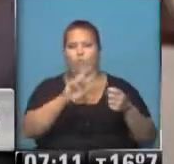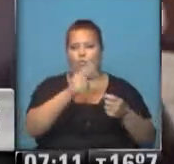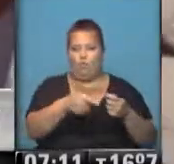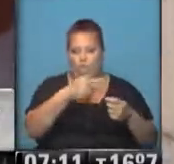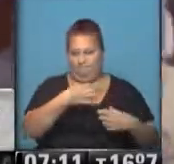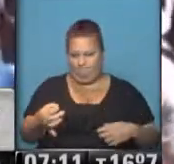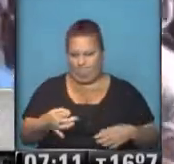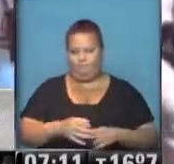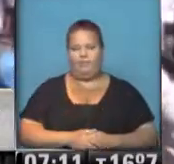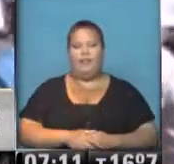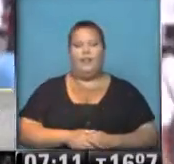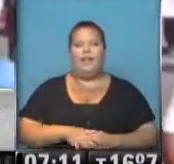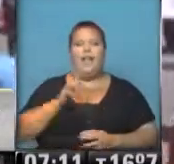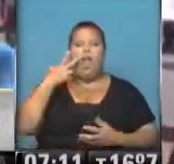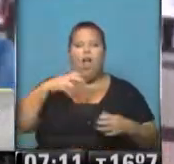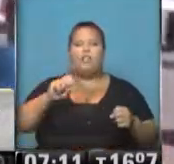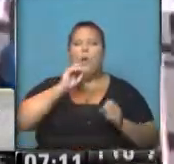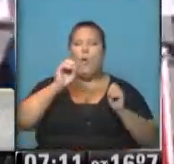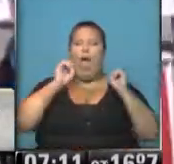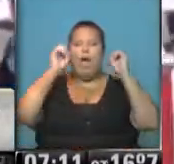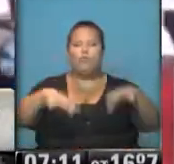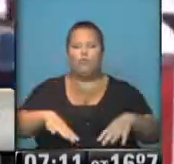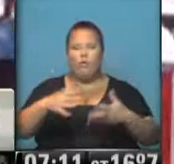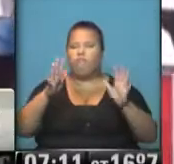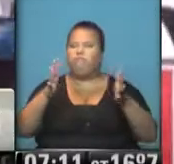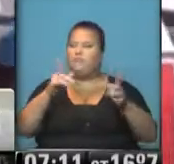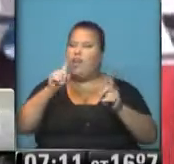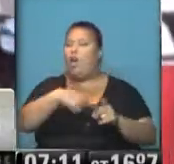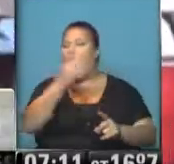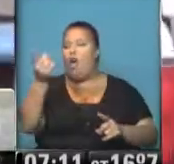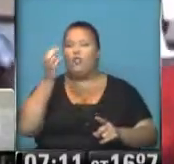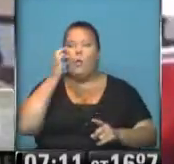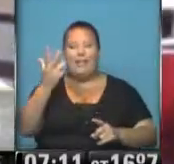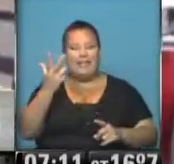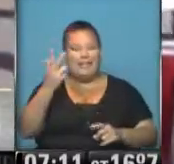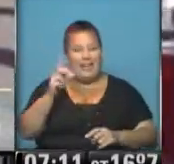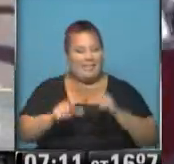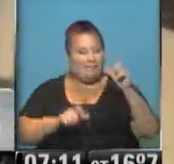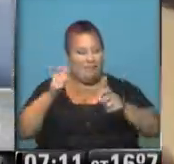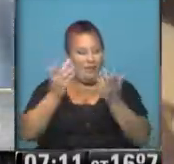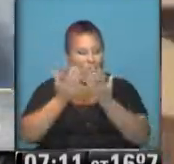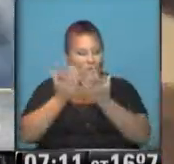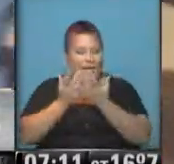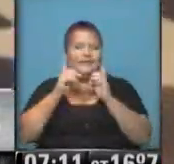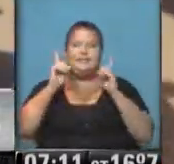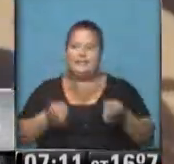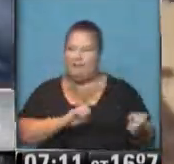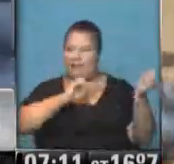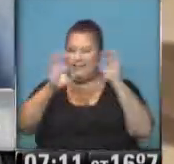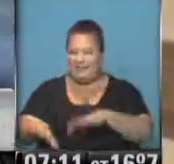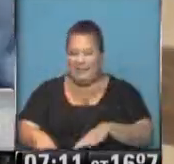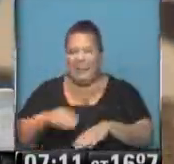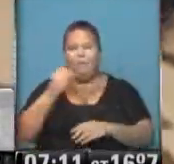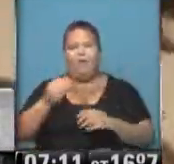Se encontraron en un basurero donde se calcula que también el resto de los 43 estudiantes fueron arrojados